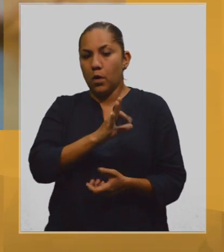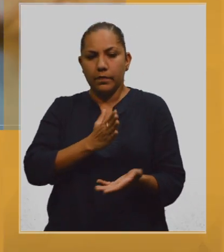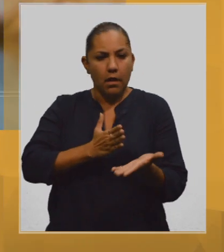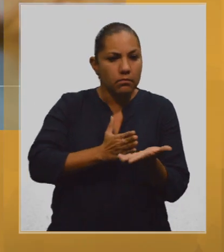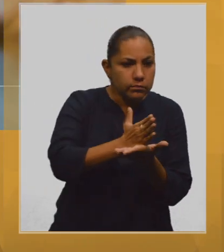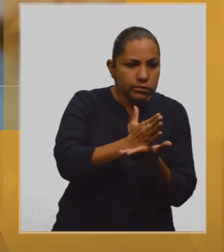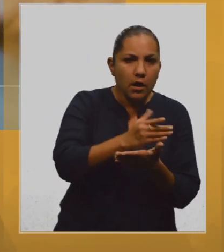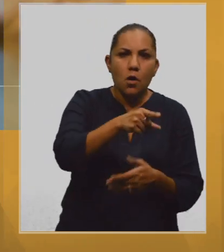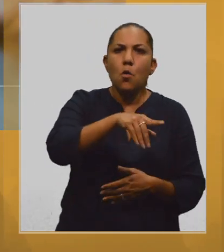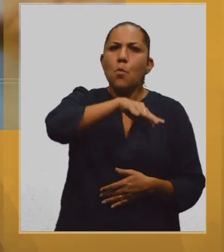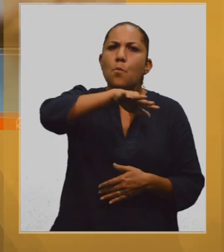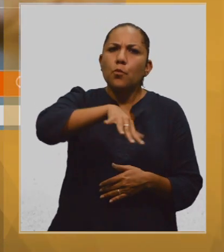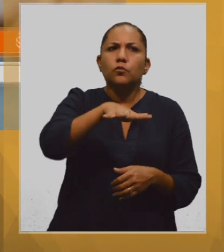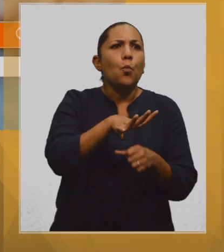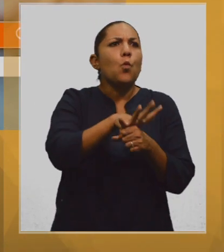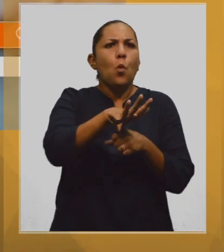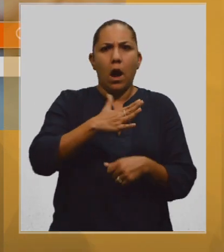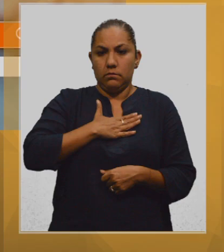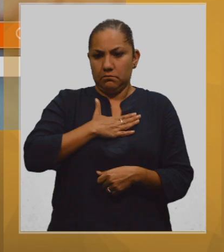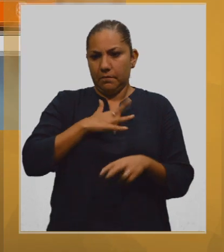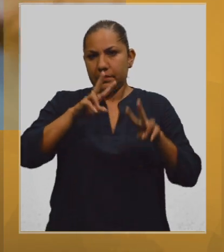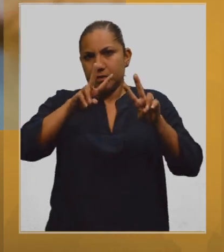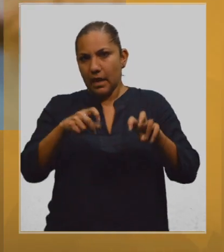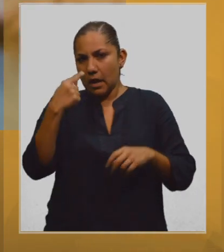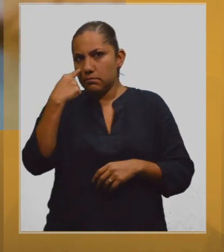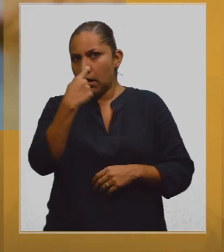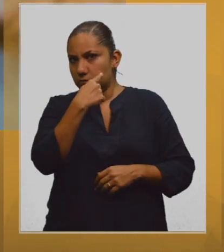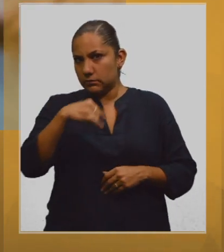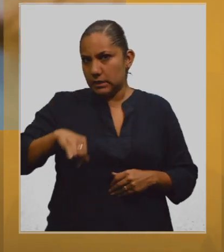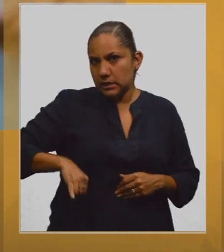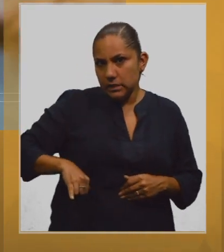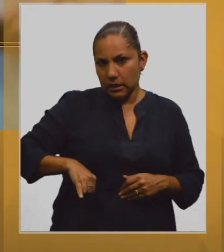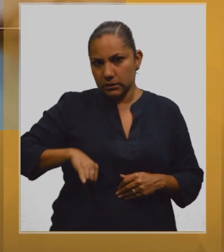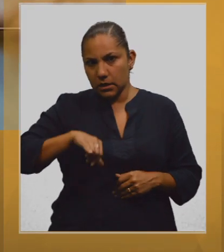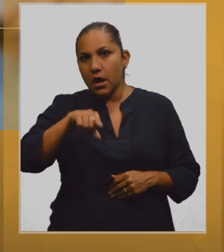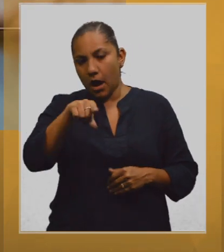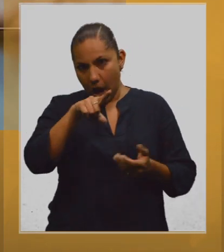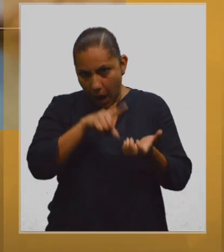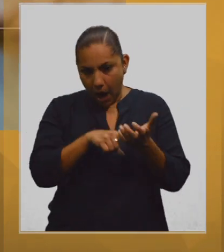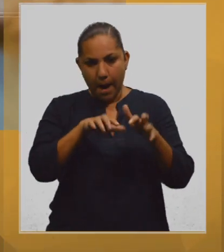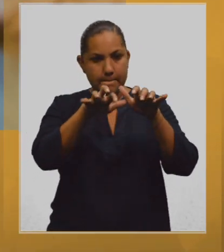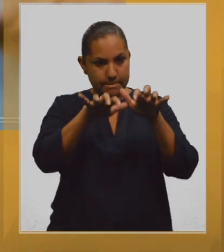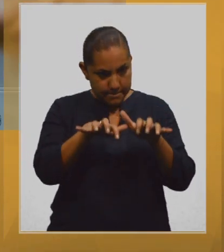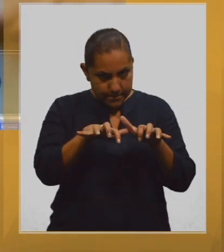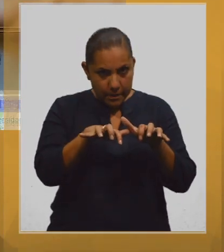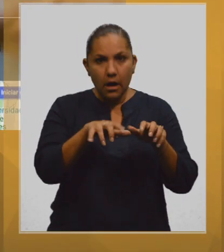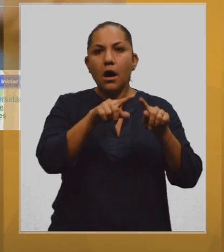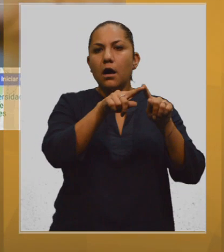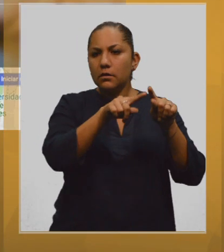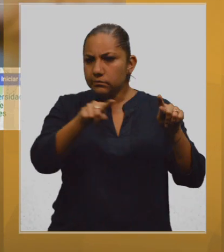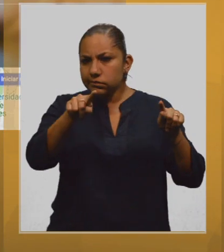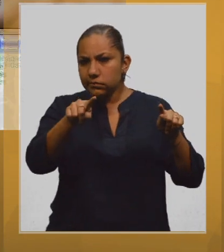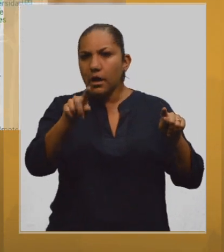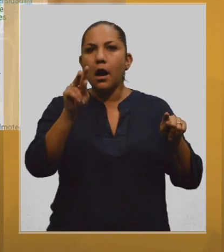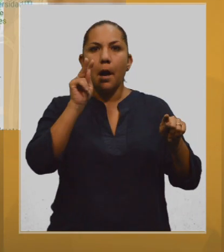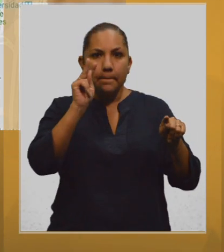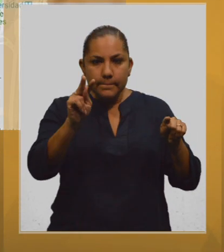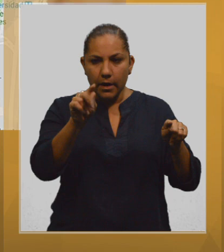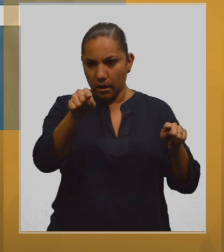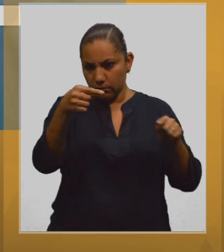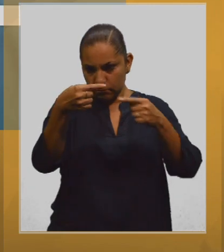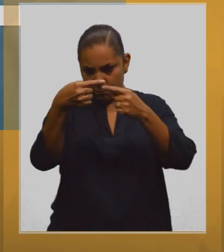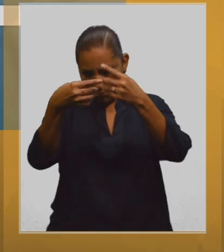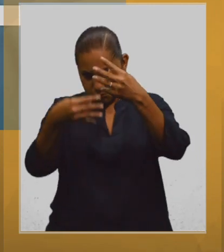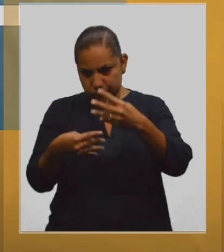que de acuerdo a la temática de interés, guiará al usuario a través de varias ligas de las que podrá escoger y consultar el